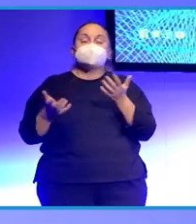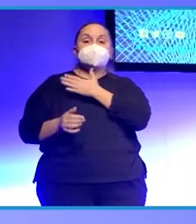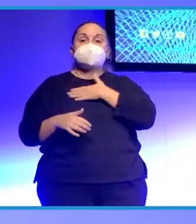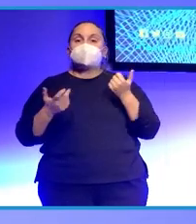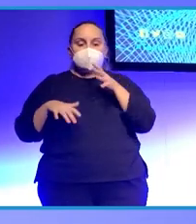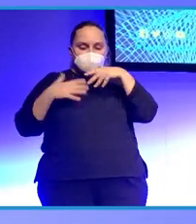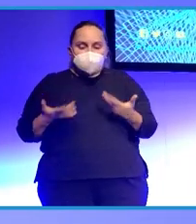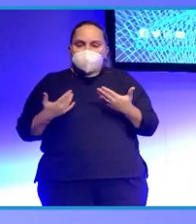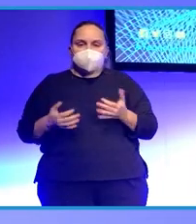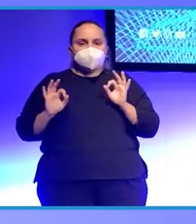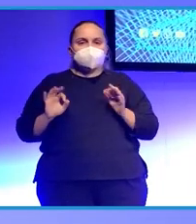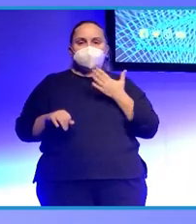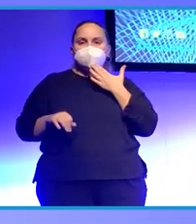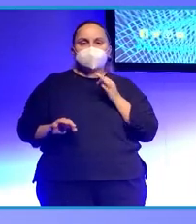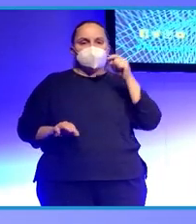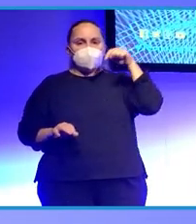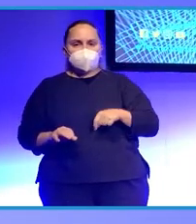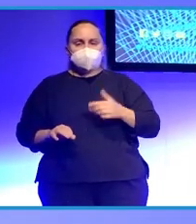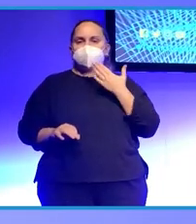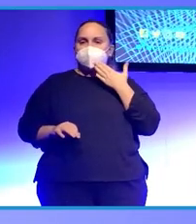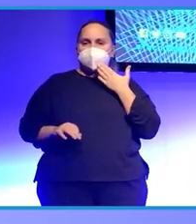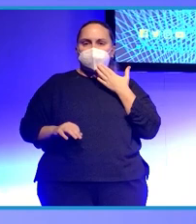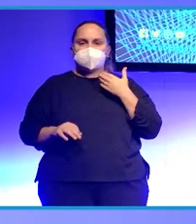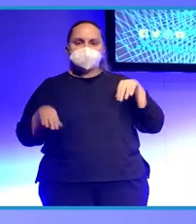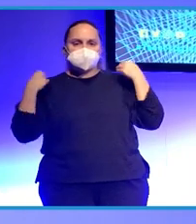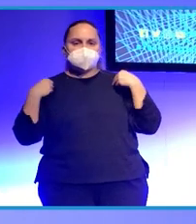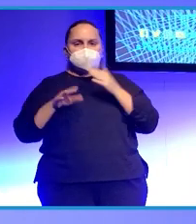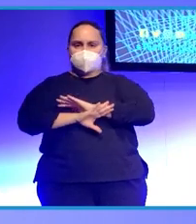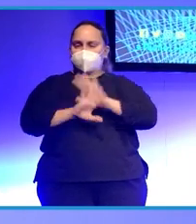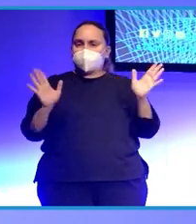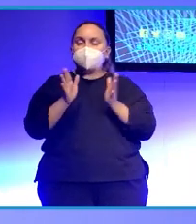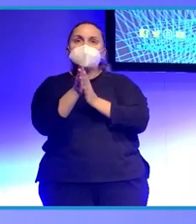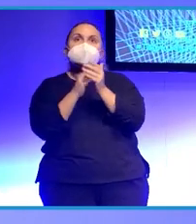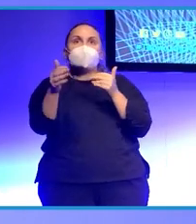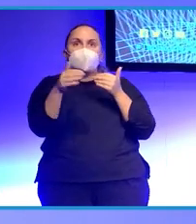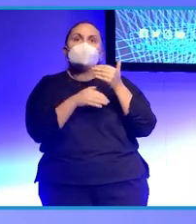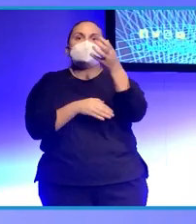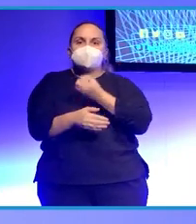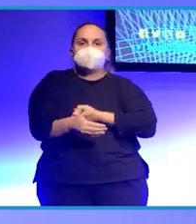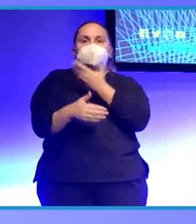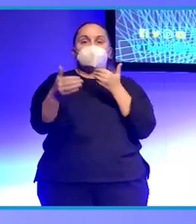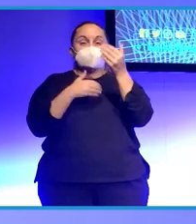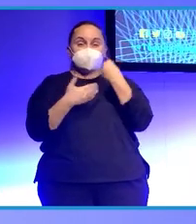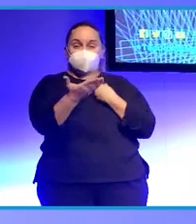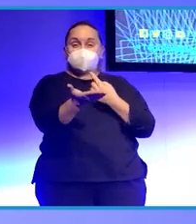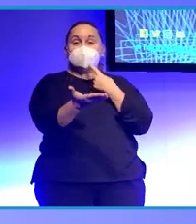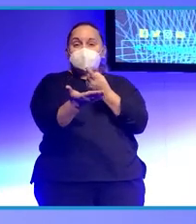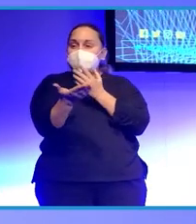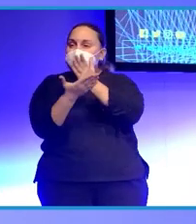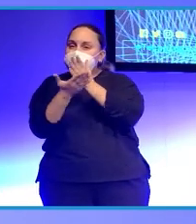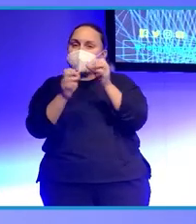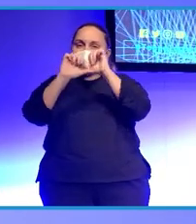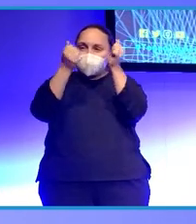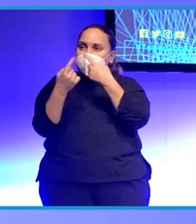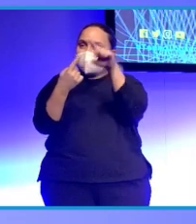ahora, aquí, ahora, hoy. Por eso no tienen una inquietud de buscar lo que tú decías, ¿no? Diferentes